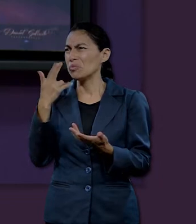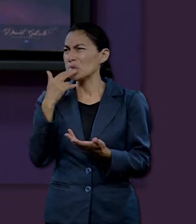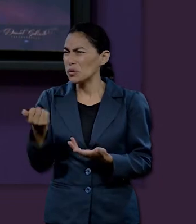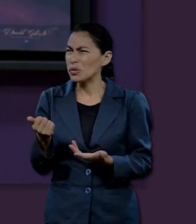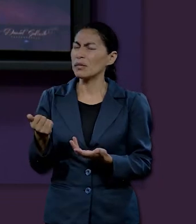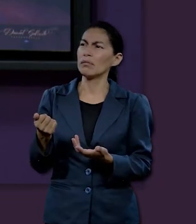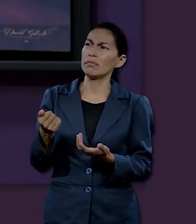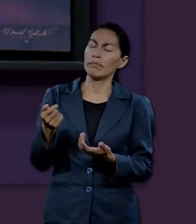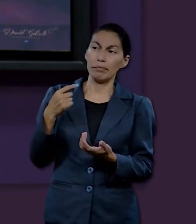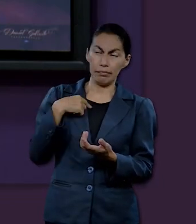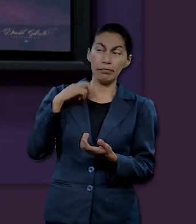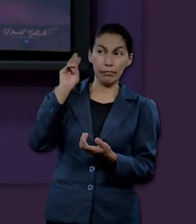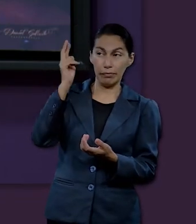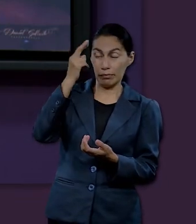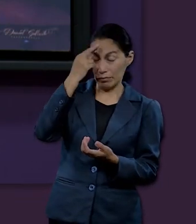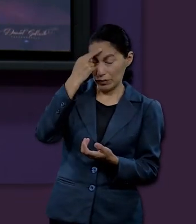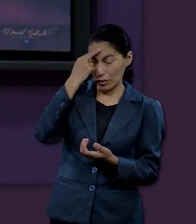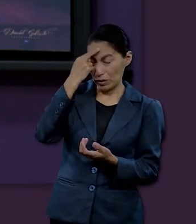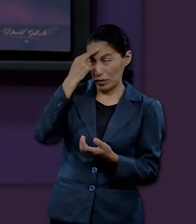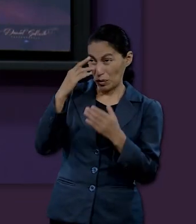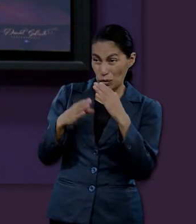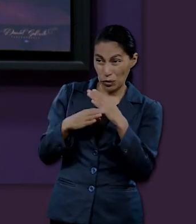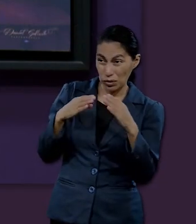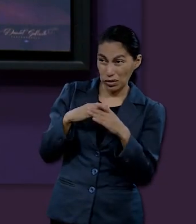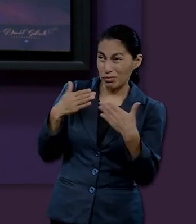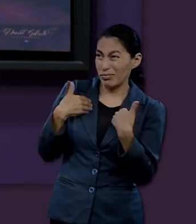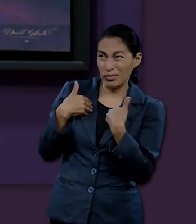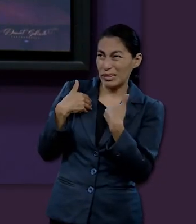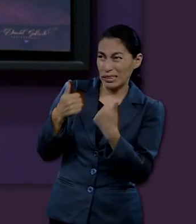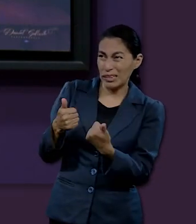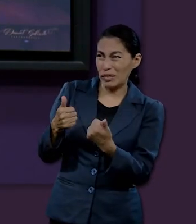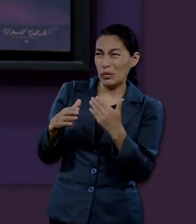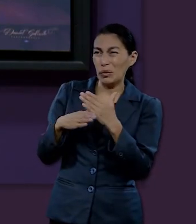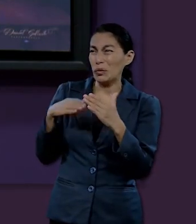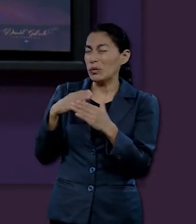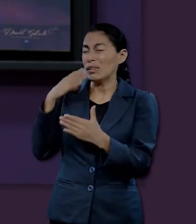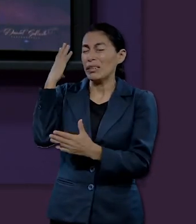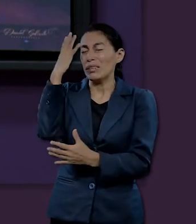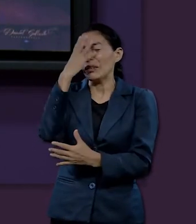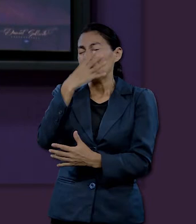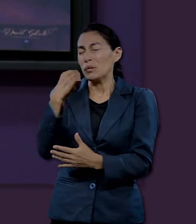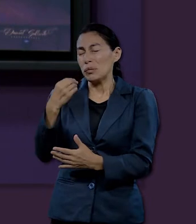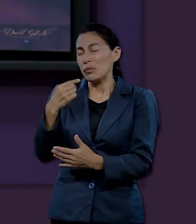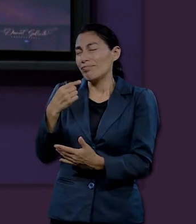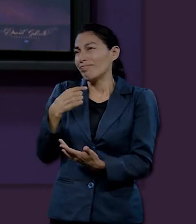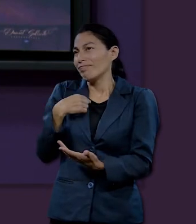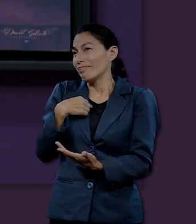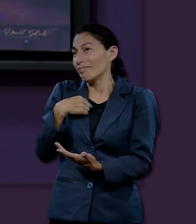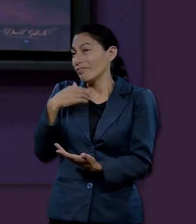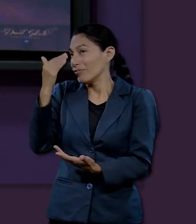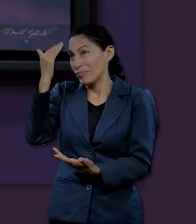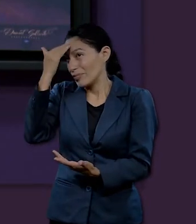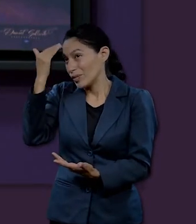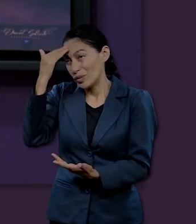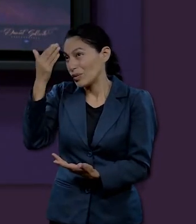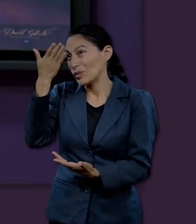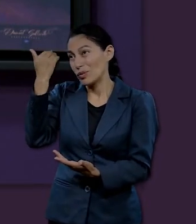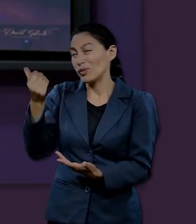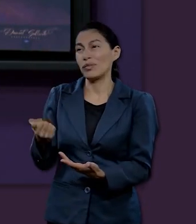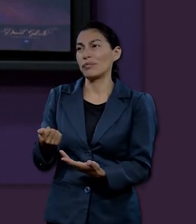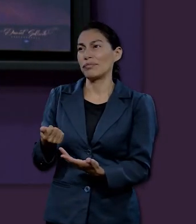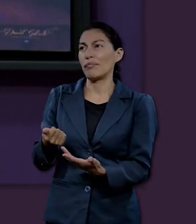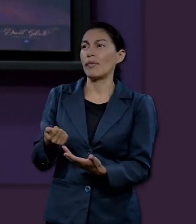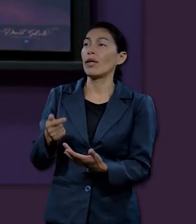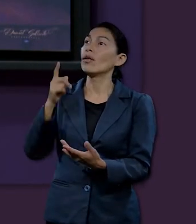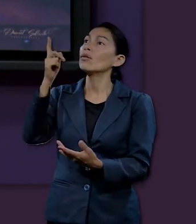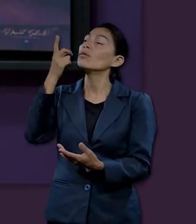consejo? Reconozco que he hablado de cosas que no alcanzo a comprender, de cosas demasiado maravillosas que me son desconocidas.